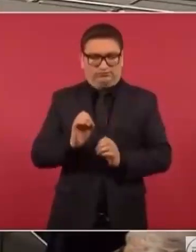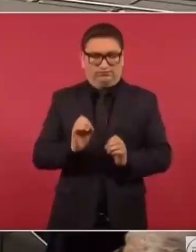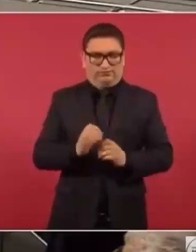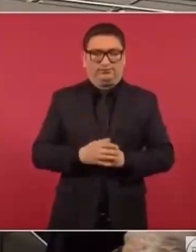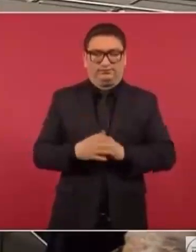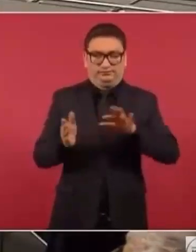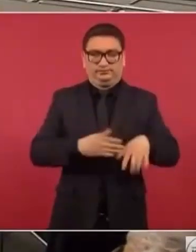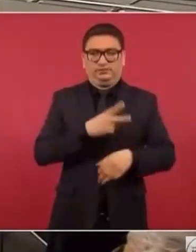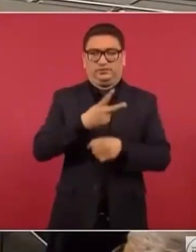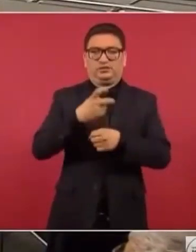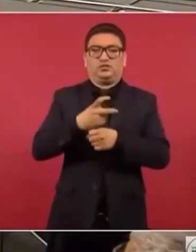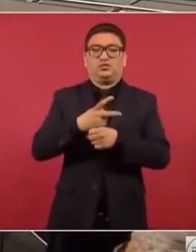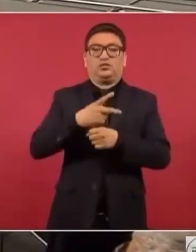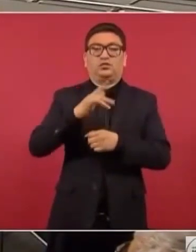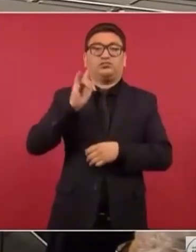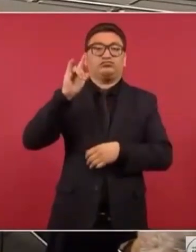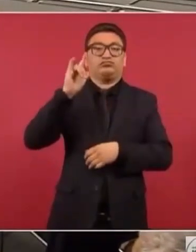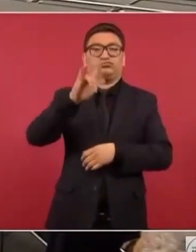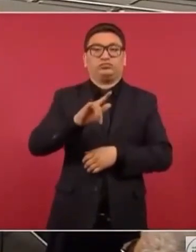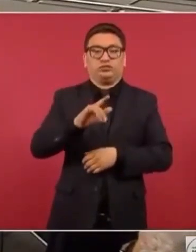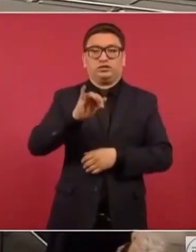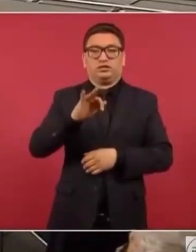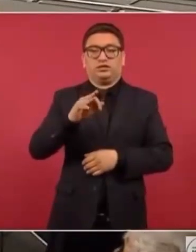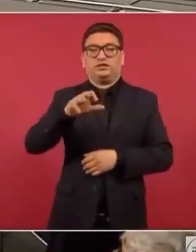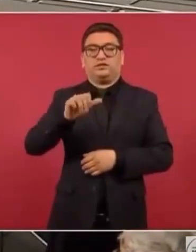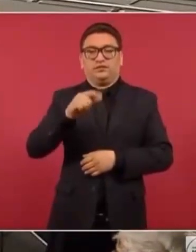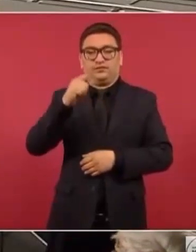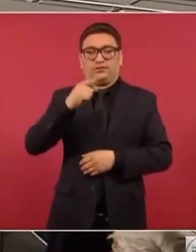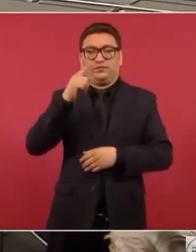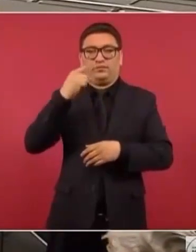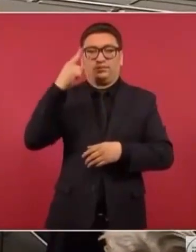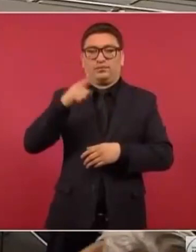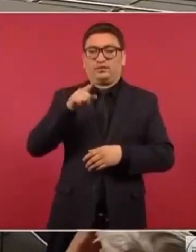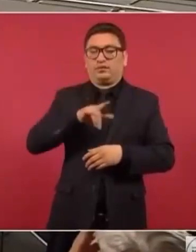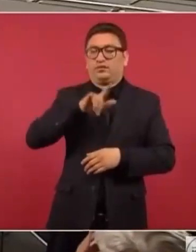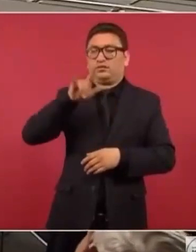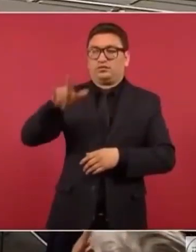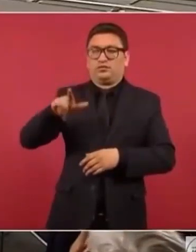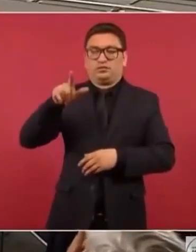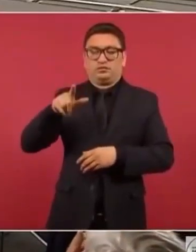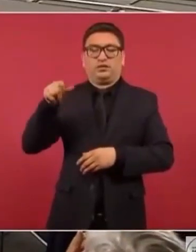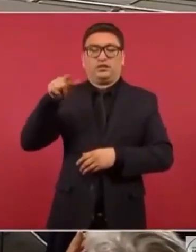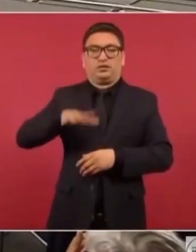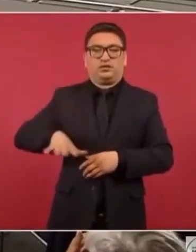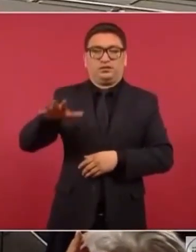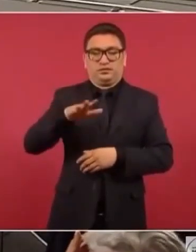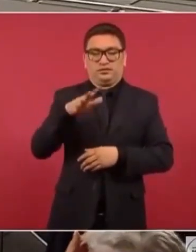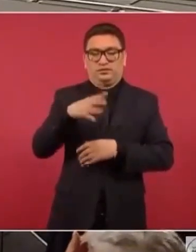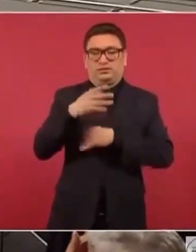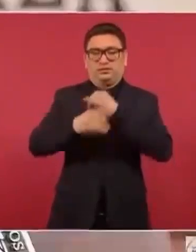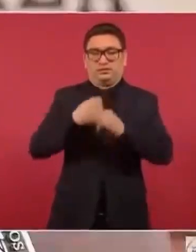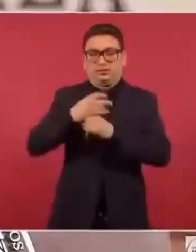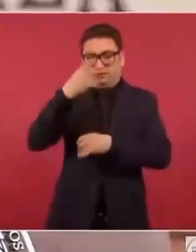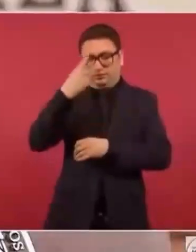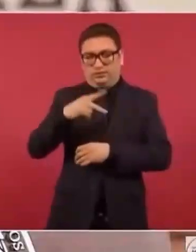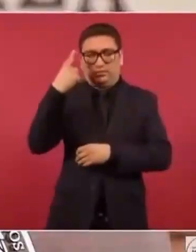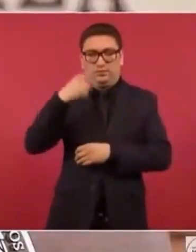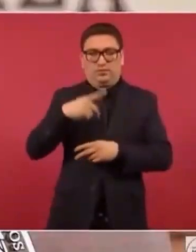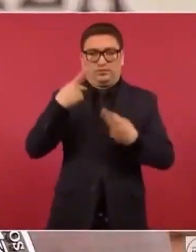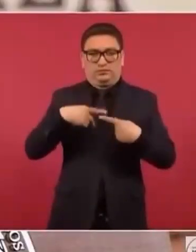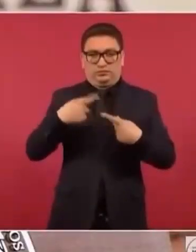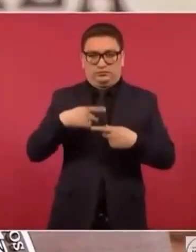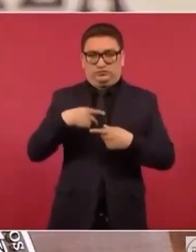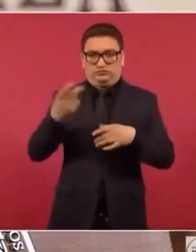Inventan vuelos comerciales de la IFA al Aeropuerto Internacional de la Ciudad de México, supuestamente para recoger pasajeros.